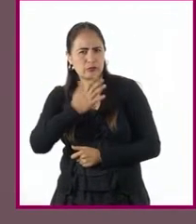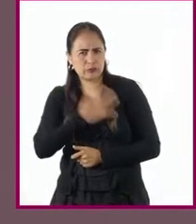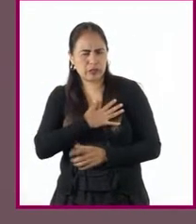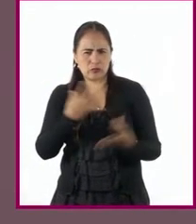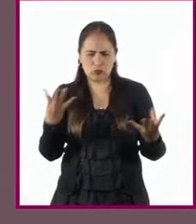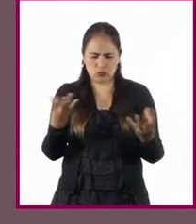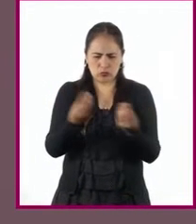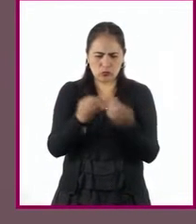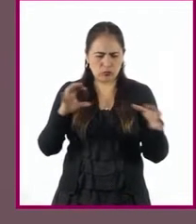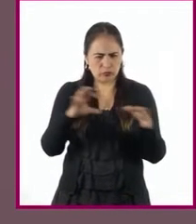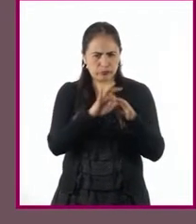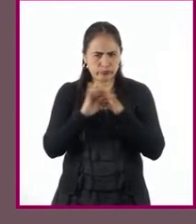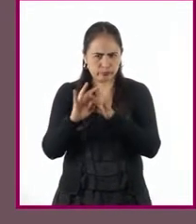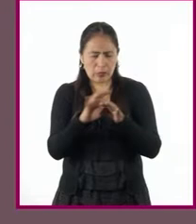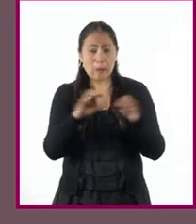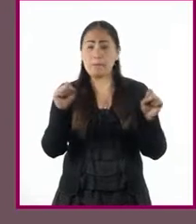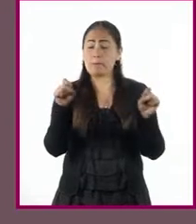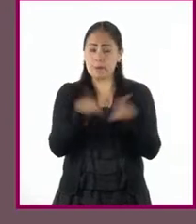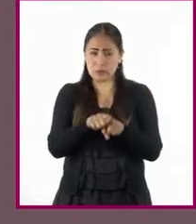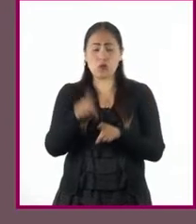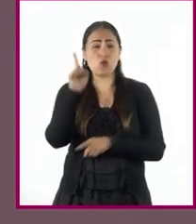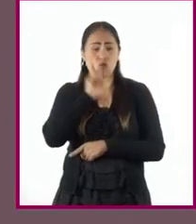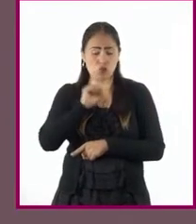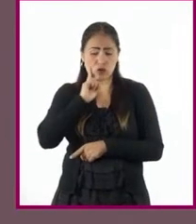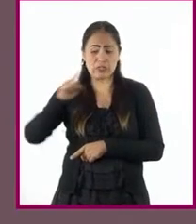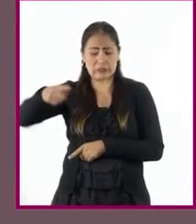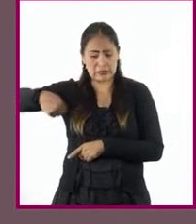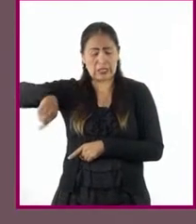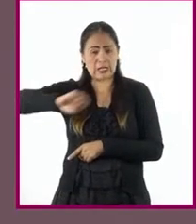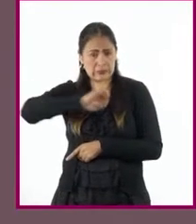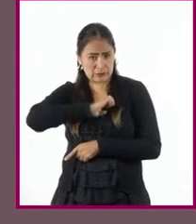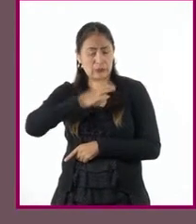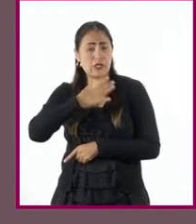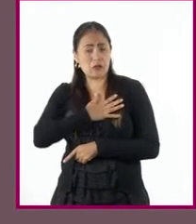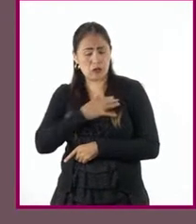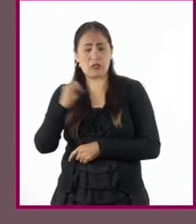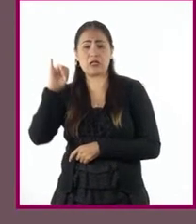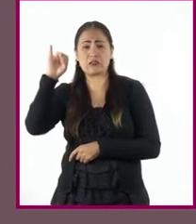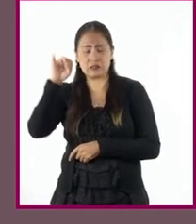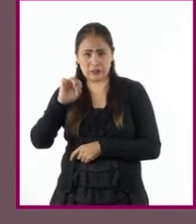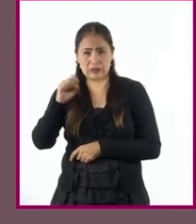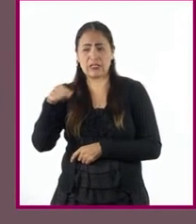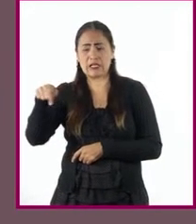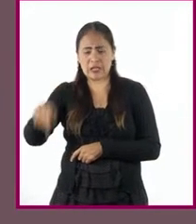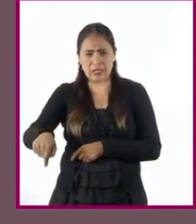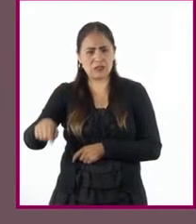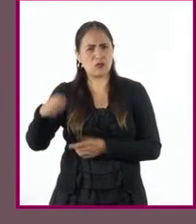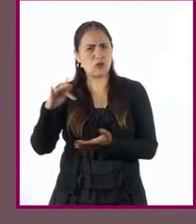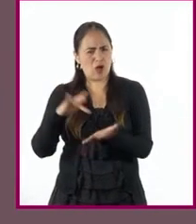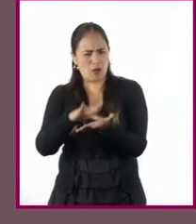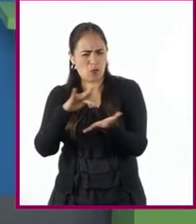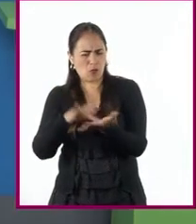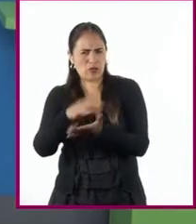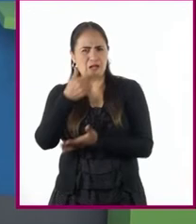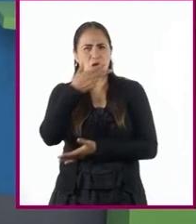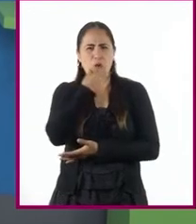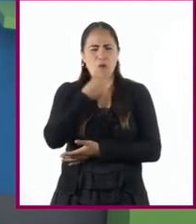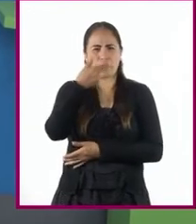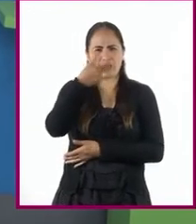también la participación de las mujeres españolas, que se sumaron a la empresa de conquista de Cortés.